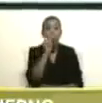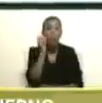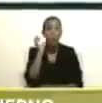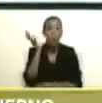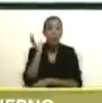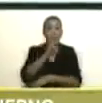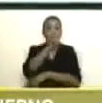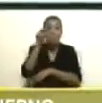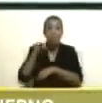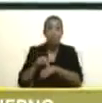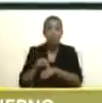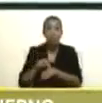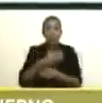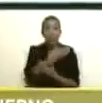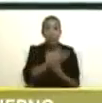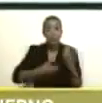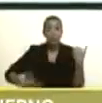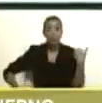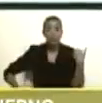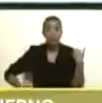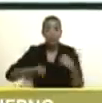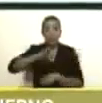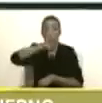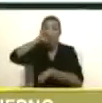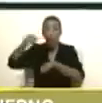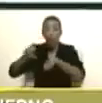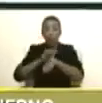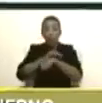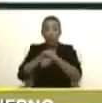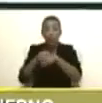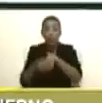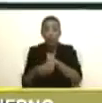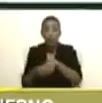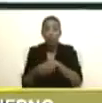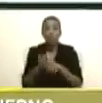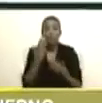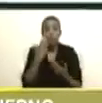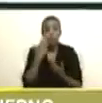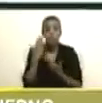de la Asamblea Nacional su presidente Jorge Rodríguez Gómez